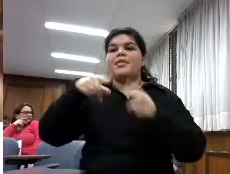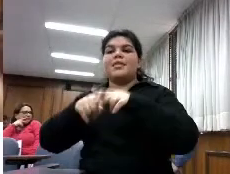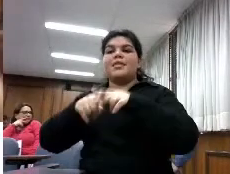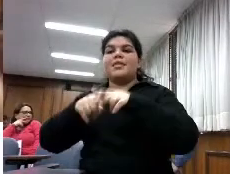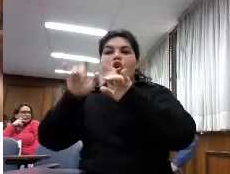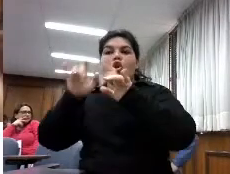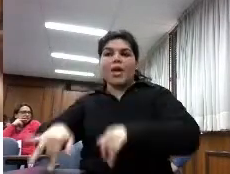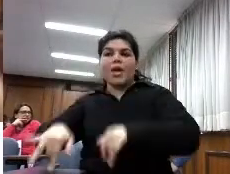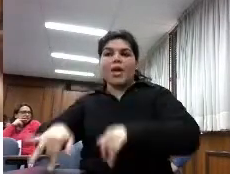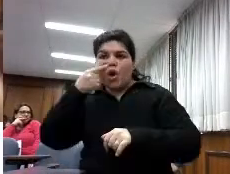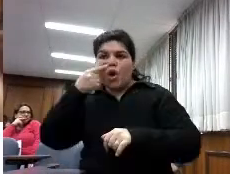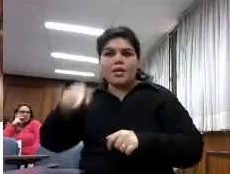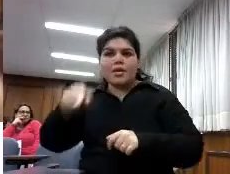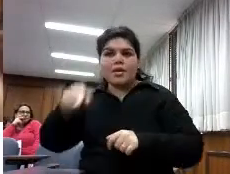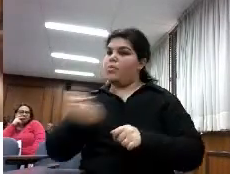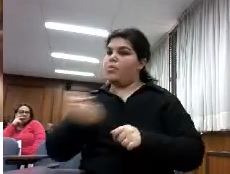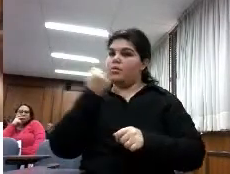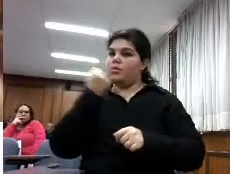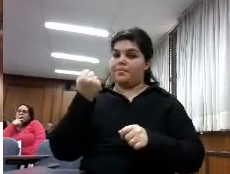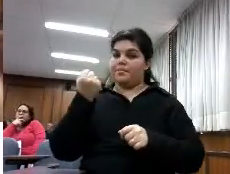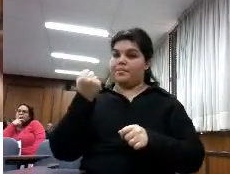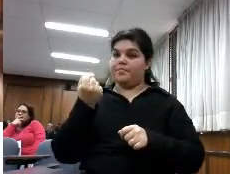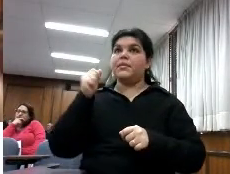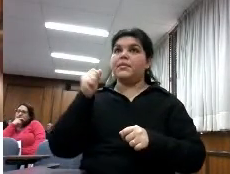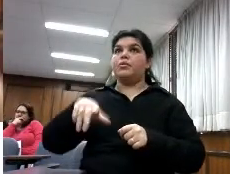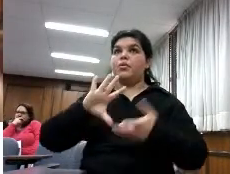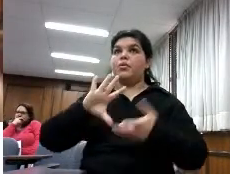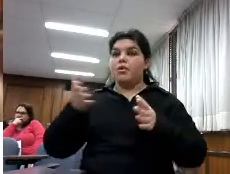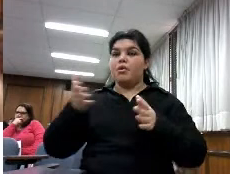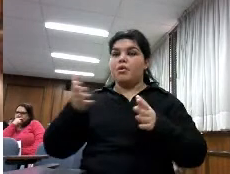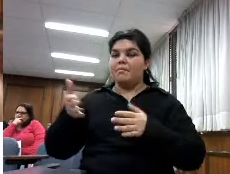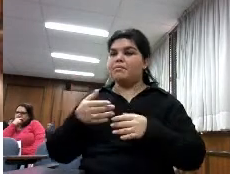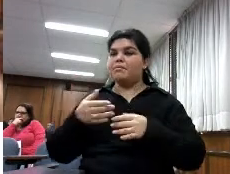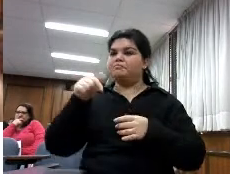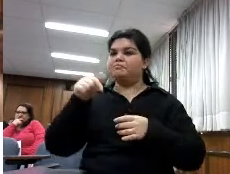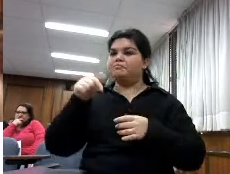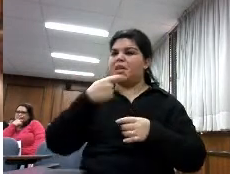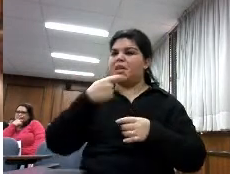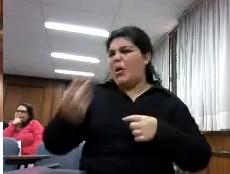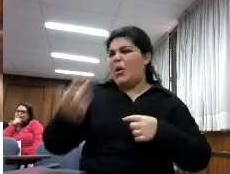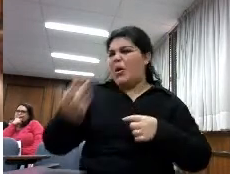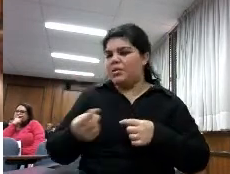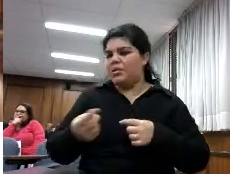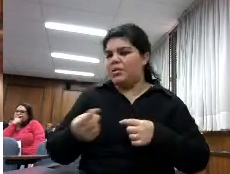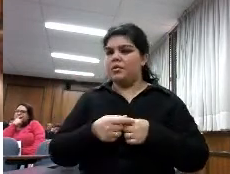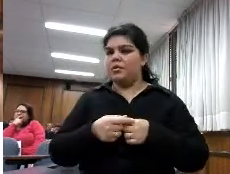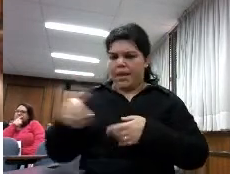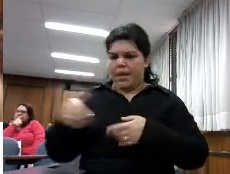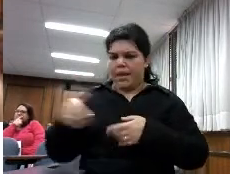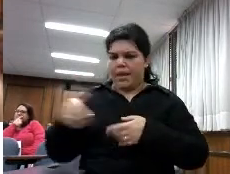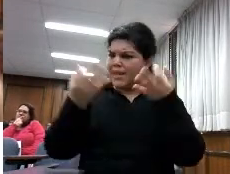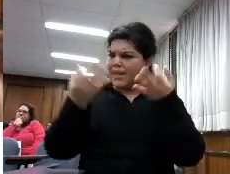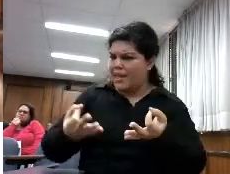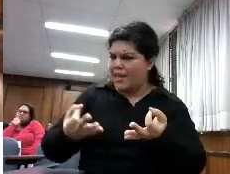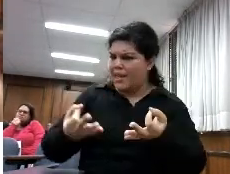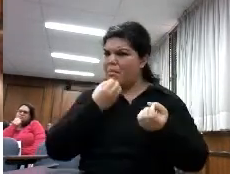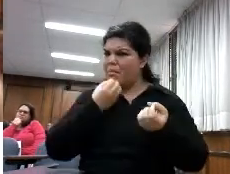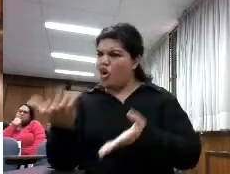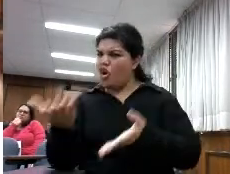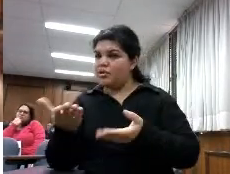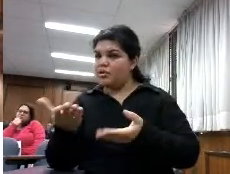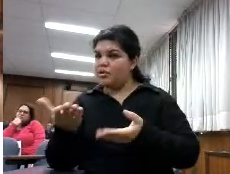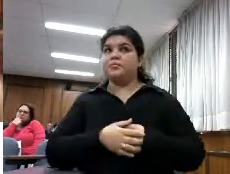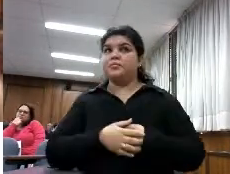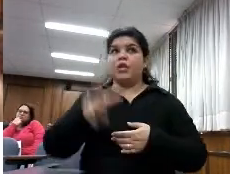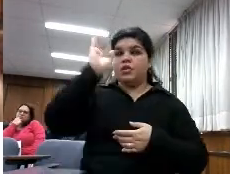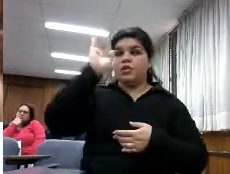si este va a ser un cambio para mejor pues también la mayoría de los participantes el 80% sienten que va a ser un